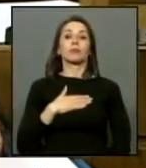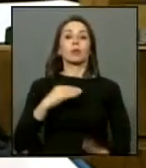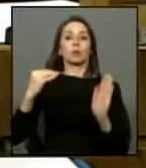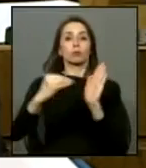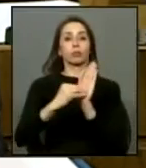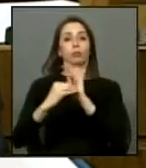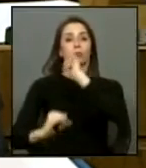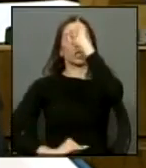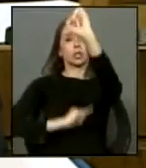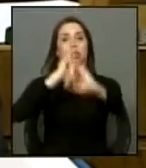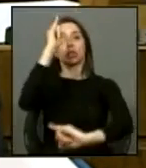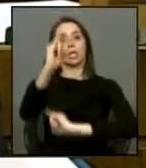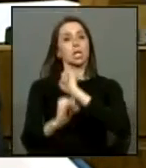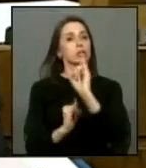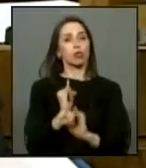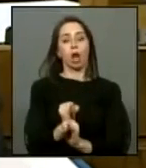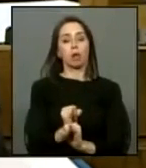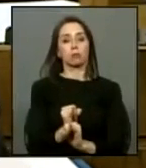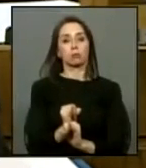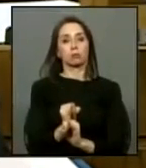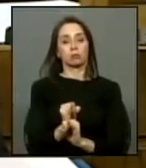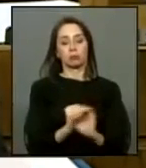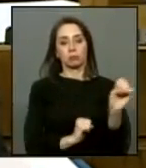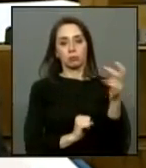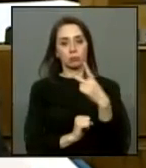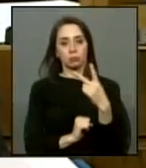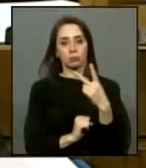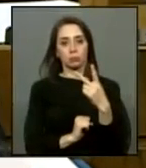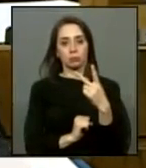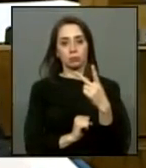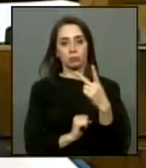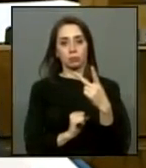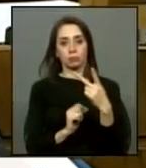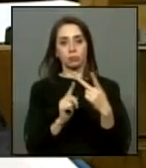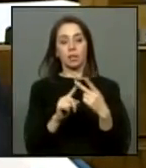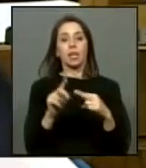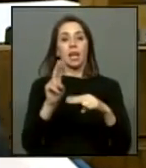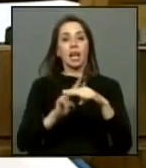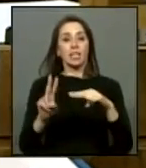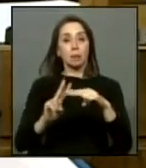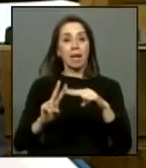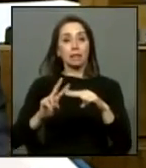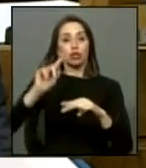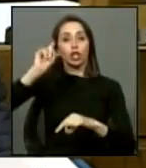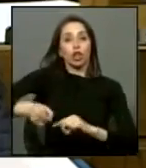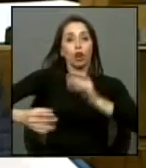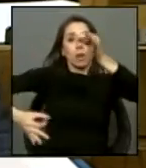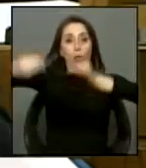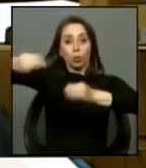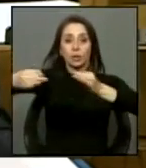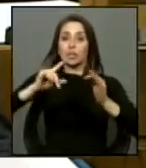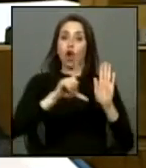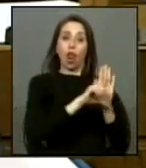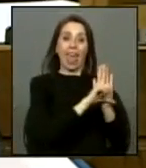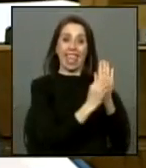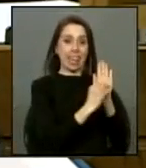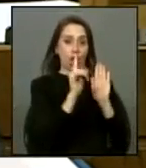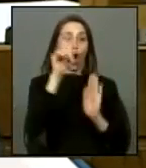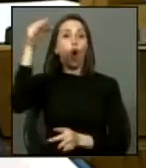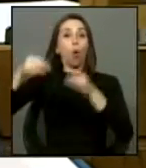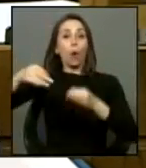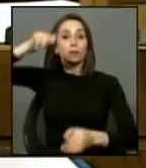internacional segundo las reparaciones judiciales no las legales judiciales